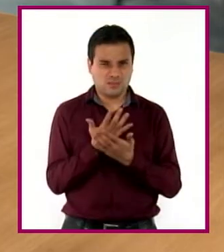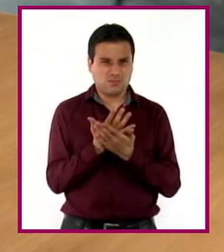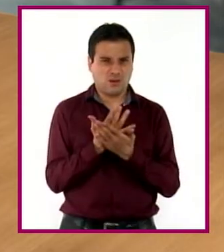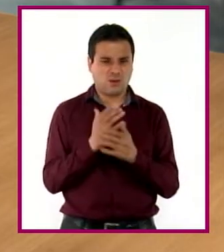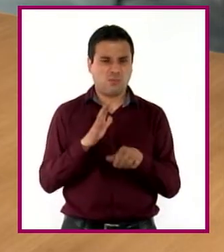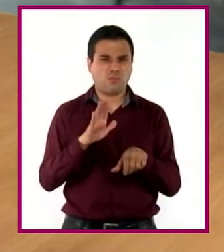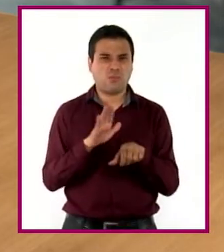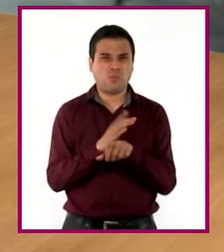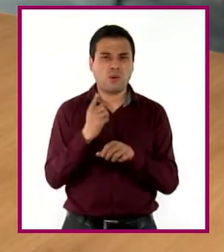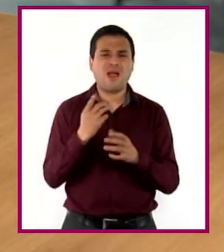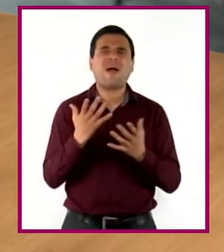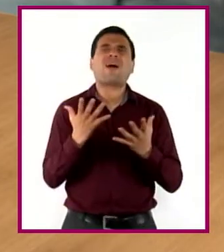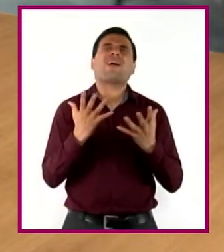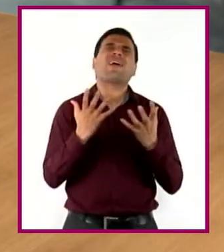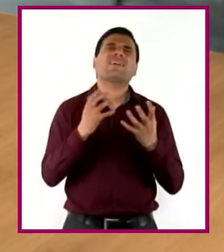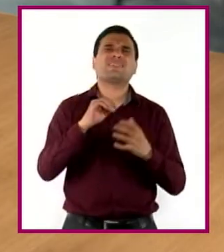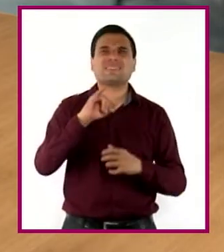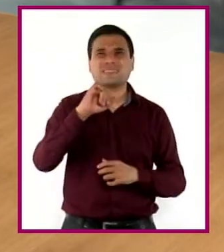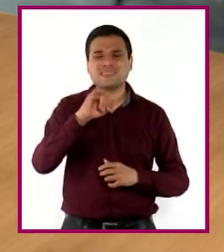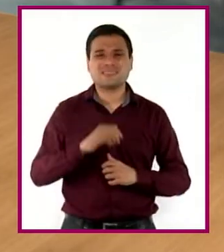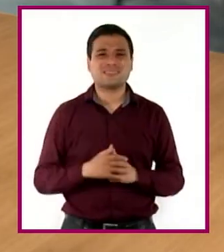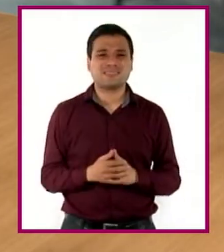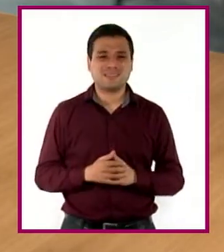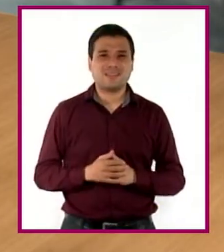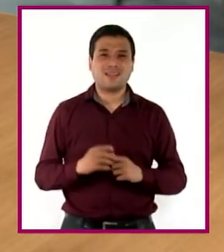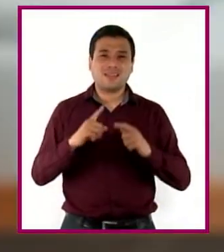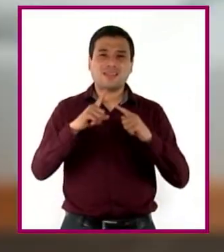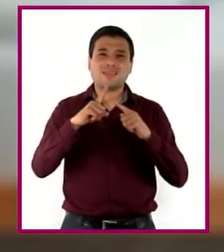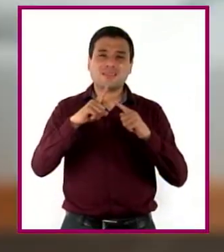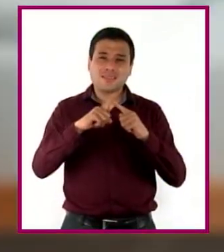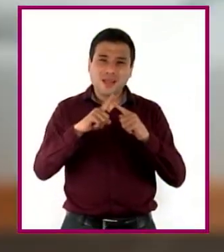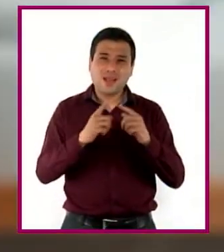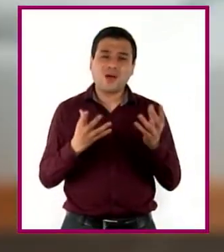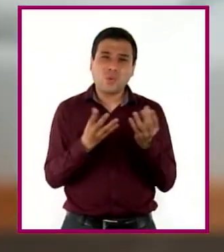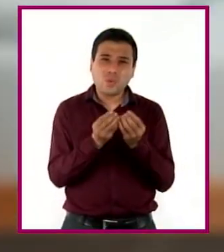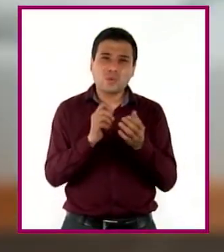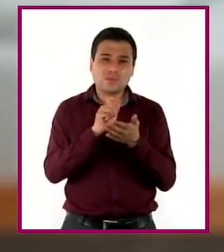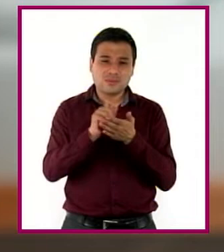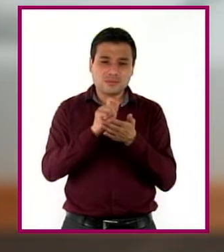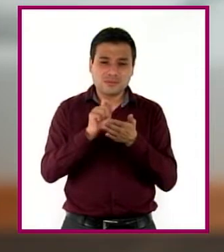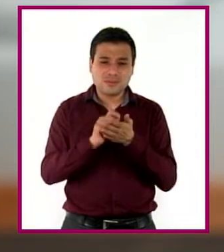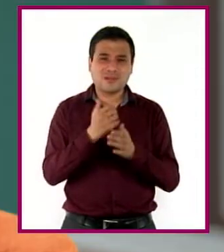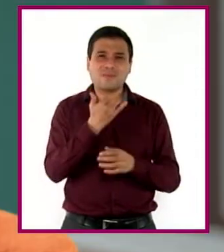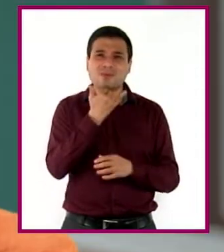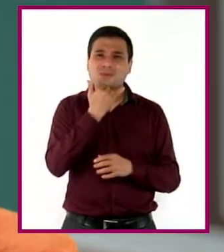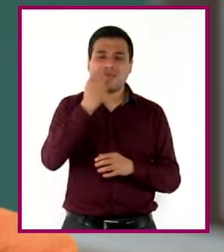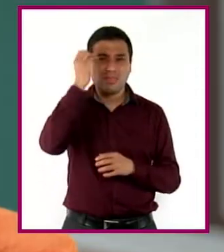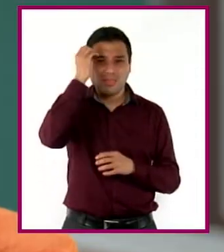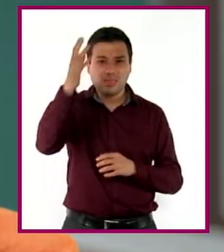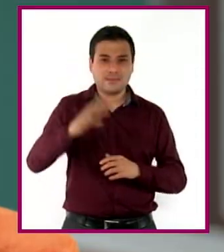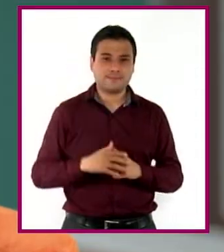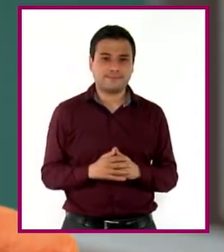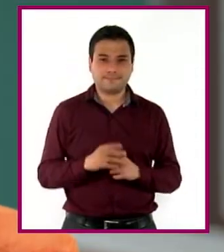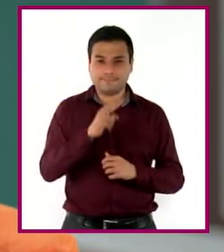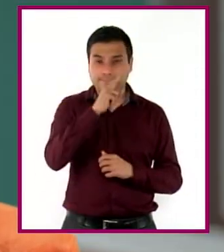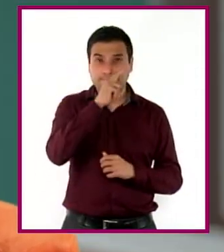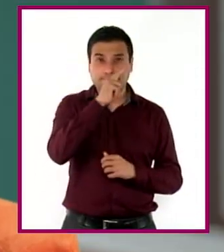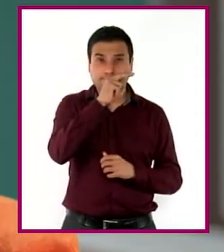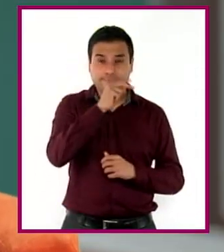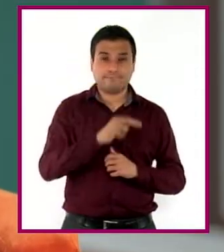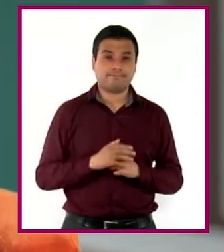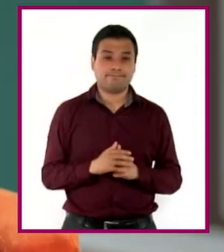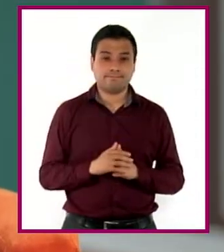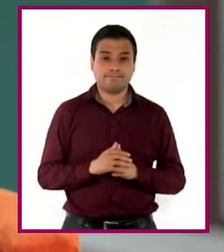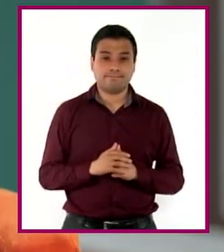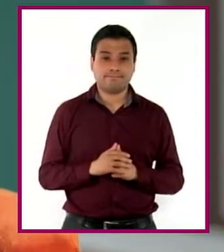¿Esperando? Ay, claro. Íbamos a hacer la tarea juntos. Se me olvidó por completo, Lu, perdóname. No te preocupes, me di cuenta.